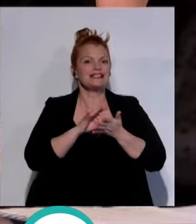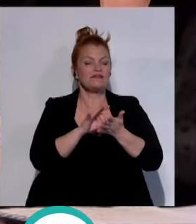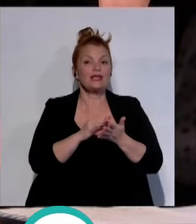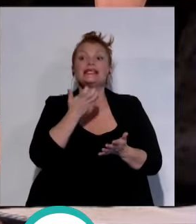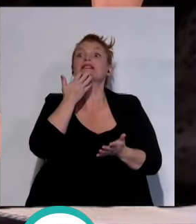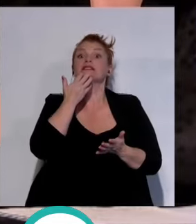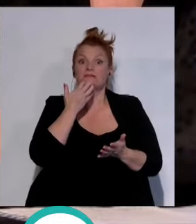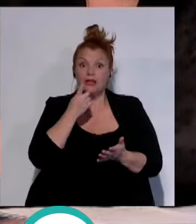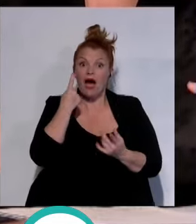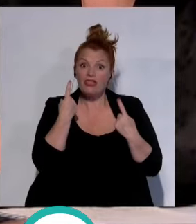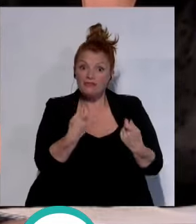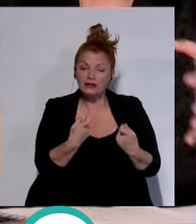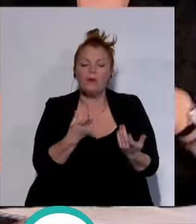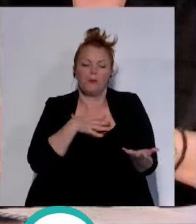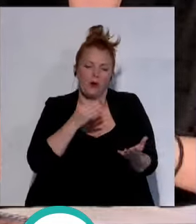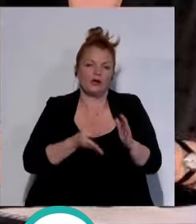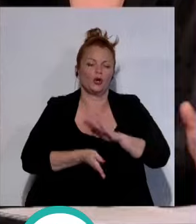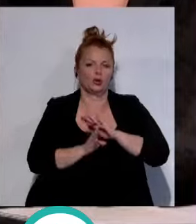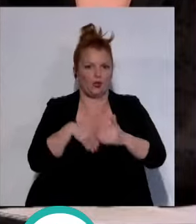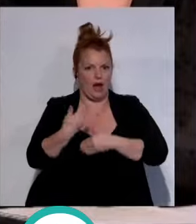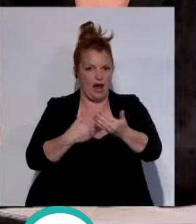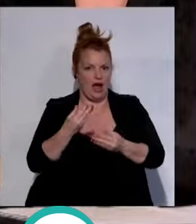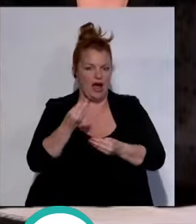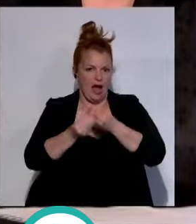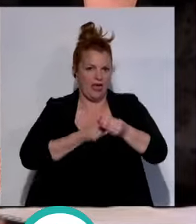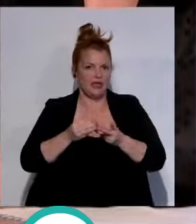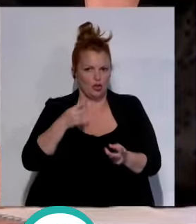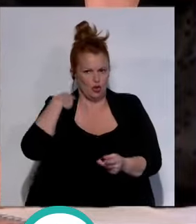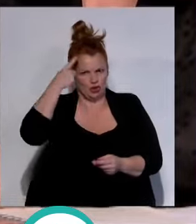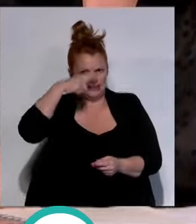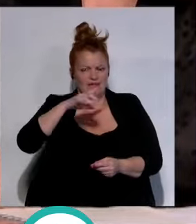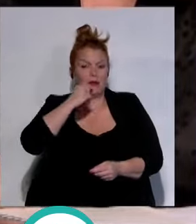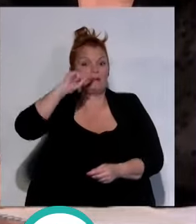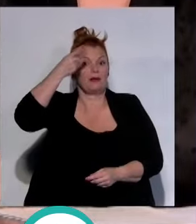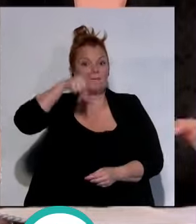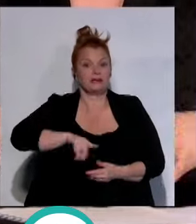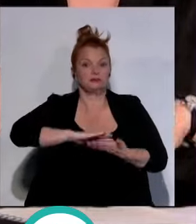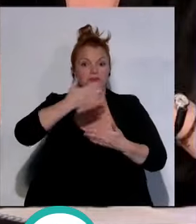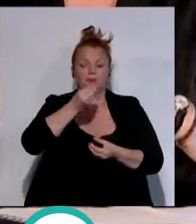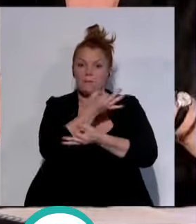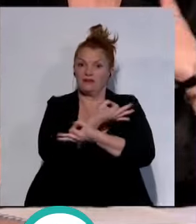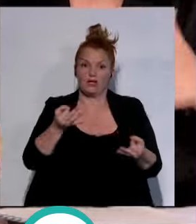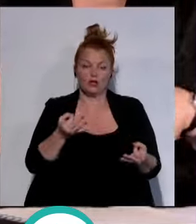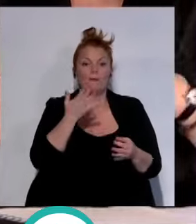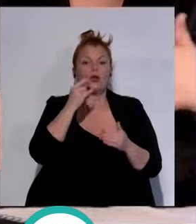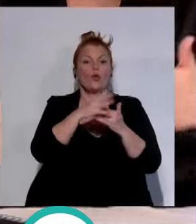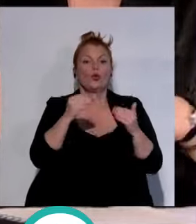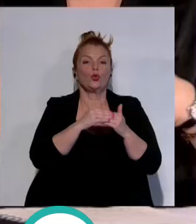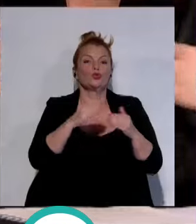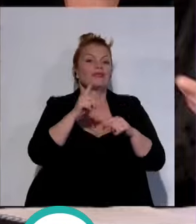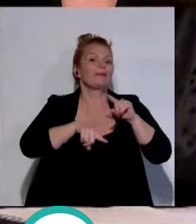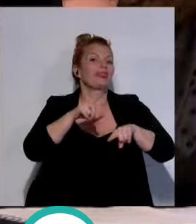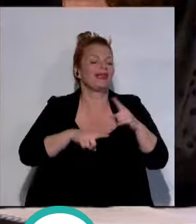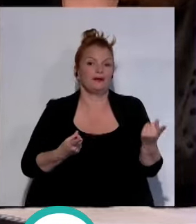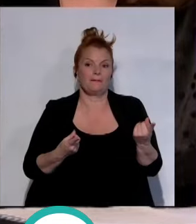hiciera falta se puede seguir haciendo es decir nosotros somos conscientes de que este primer mes ha ido bien pero que los usuarios fluctúan